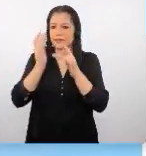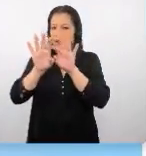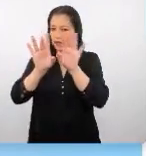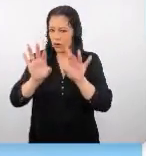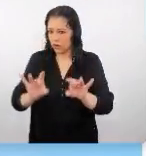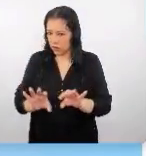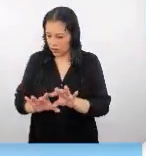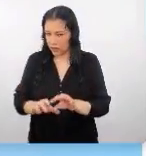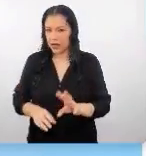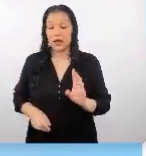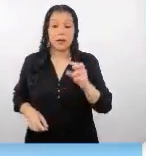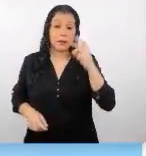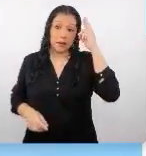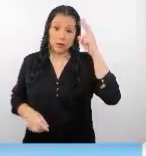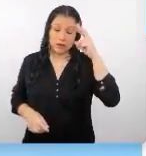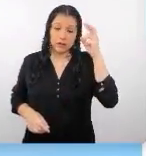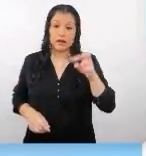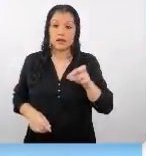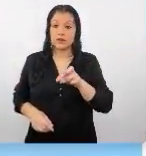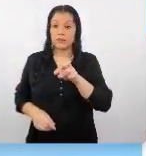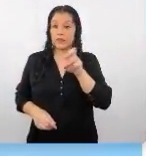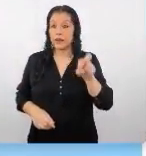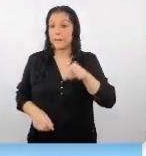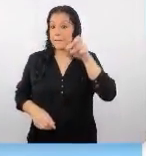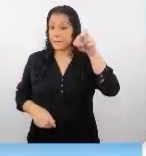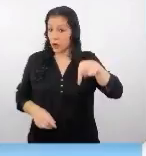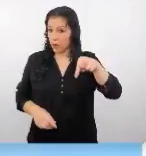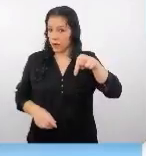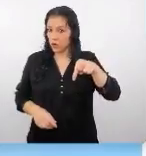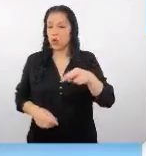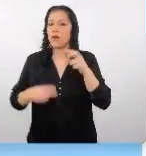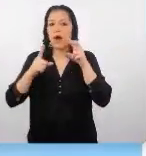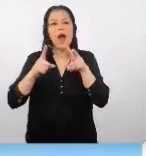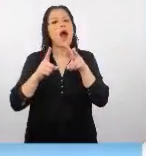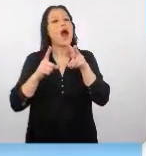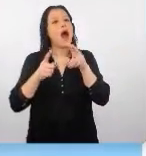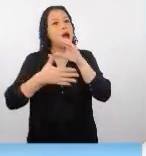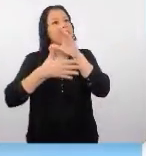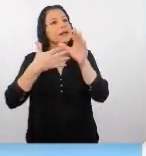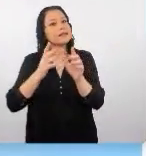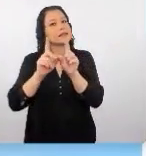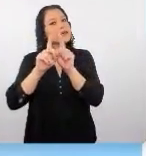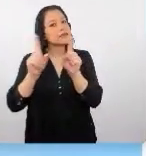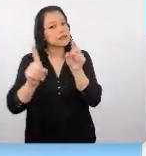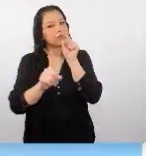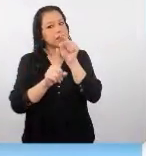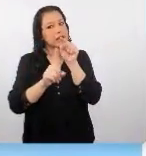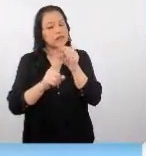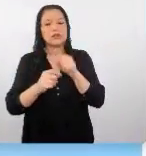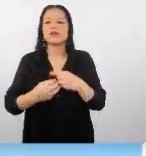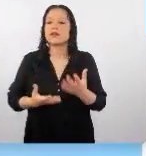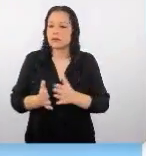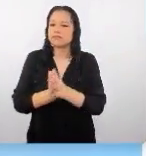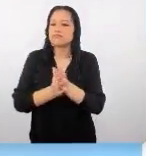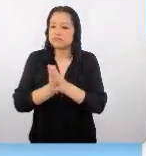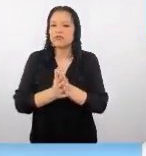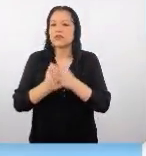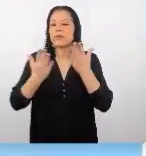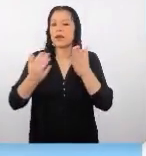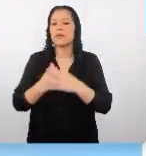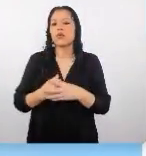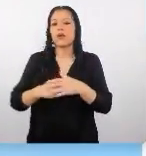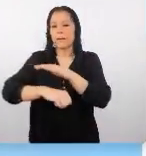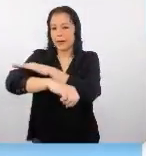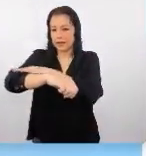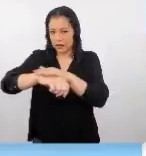Y es que por eso que PromPerú entendió las peculiaridades de este mercado y ha apostado por una estrategia digital ya que